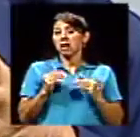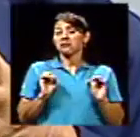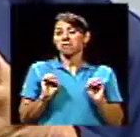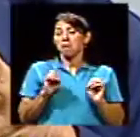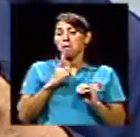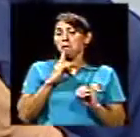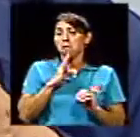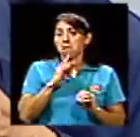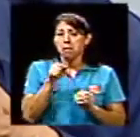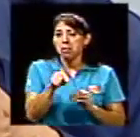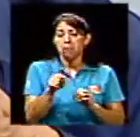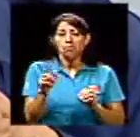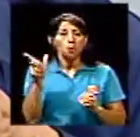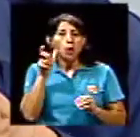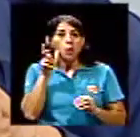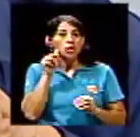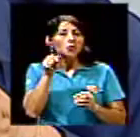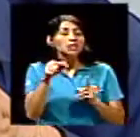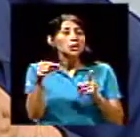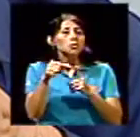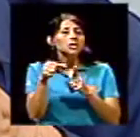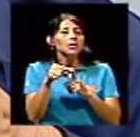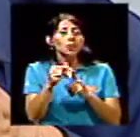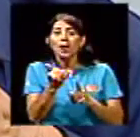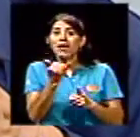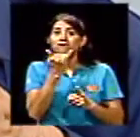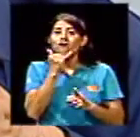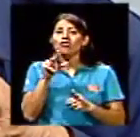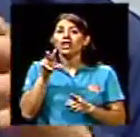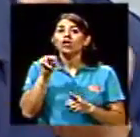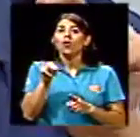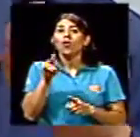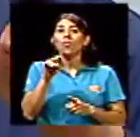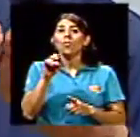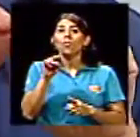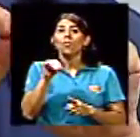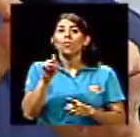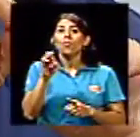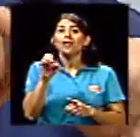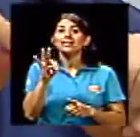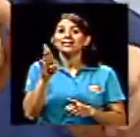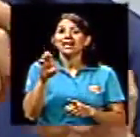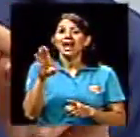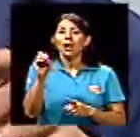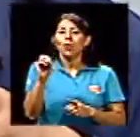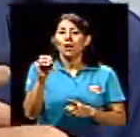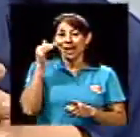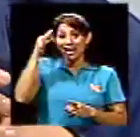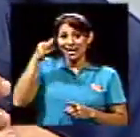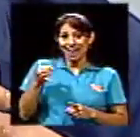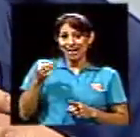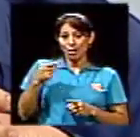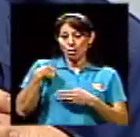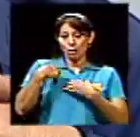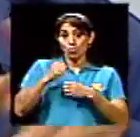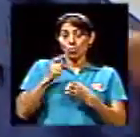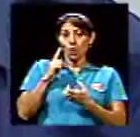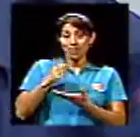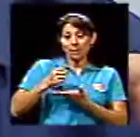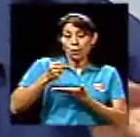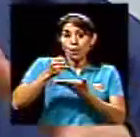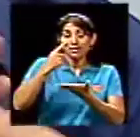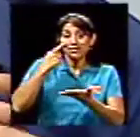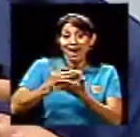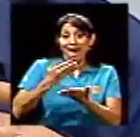no ha oído ese concepto, el error de no muestreo, y creen que cuando uno hace una muestra es básicamente el error de no muestreo, y no hay otras cosas ahí